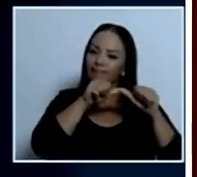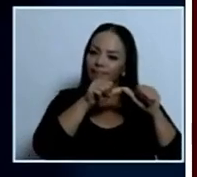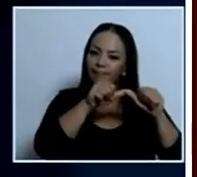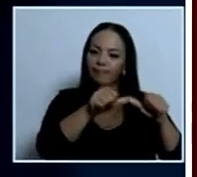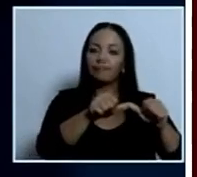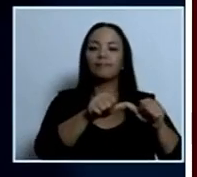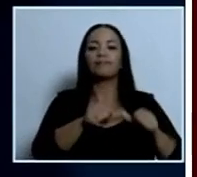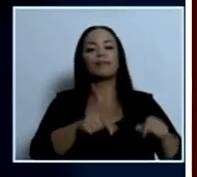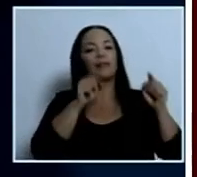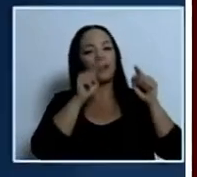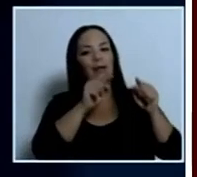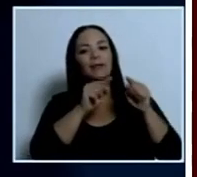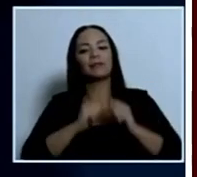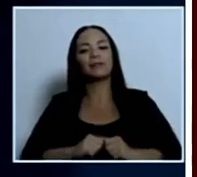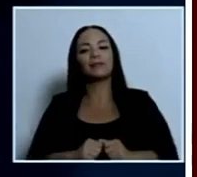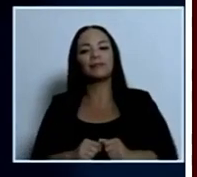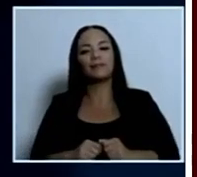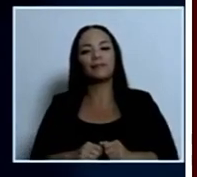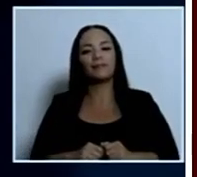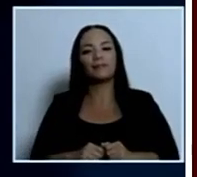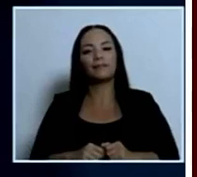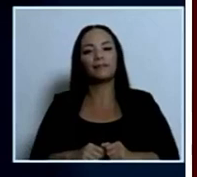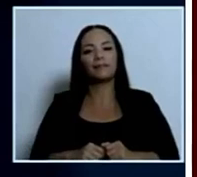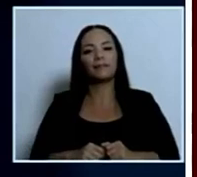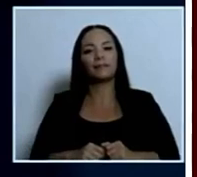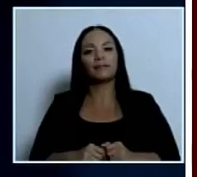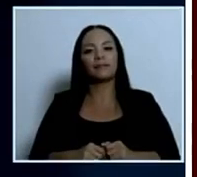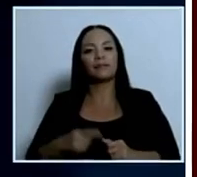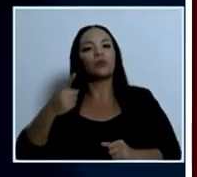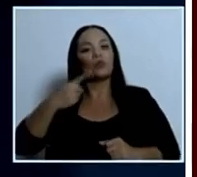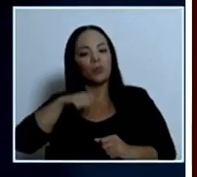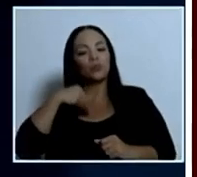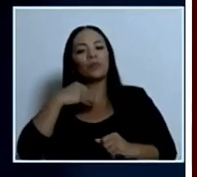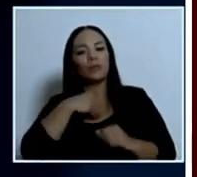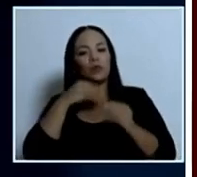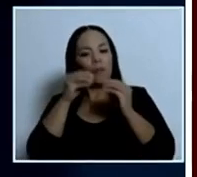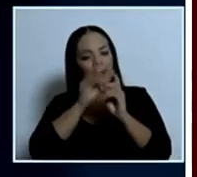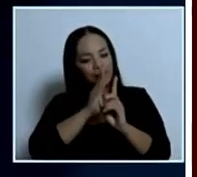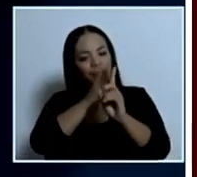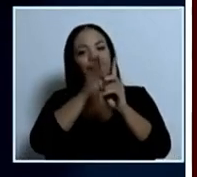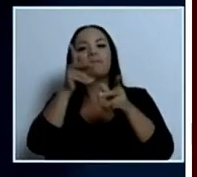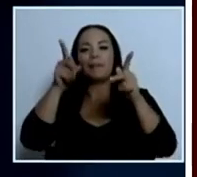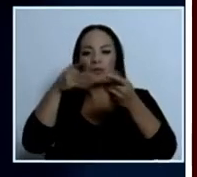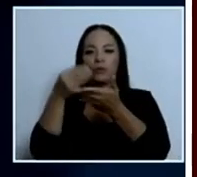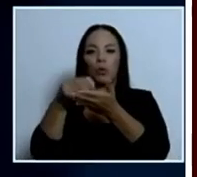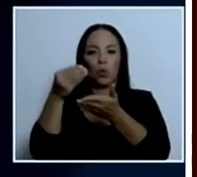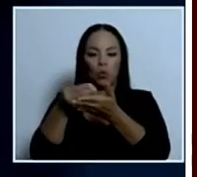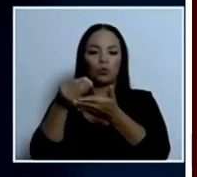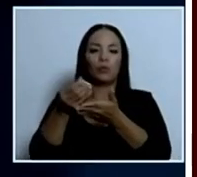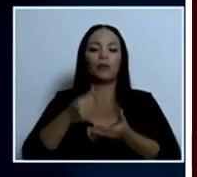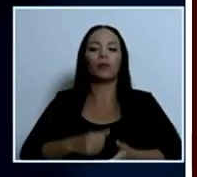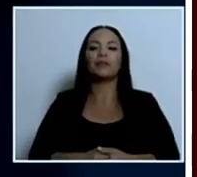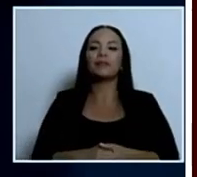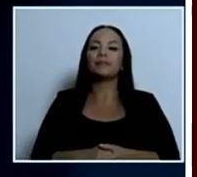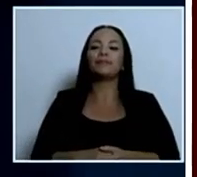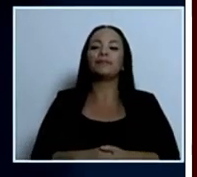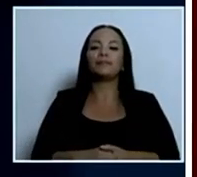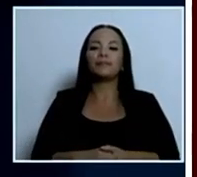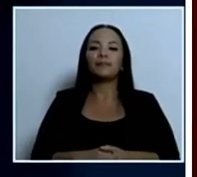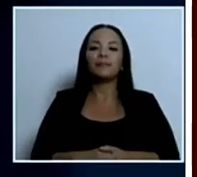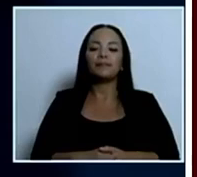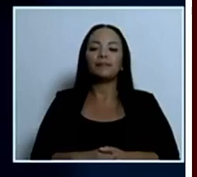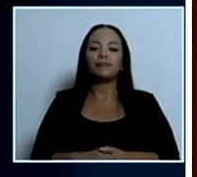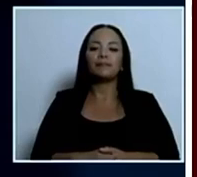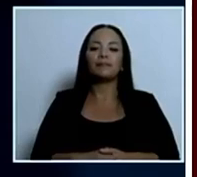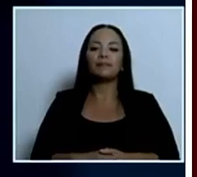ejercer ese ministerio de los consumidores. Y además, presidente, uno a veces es